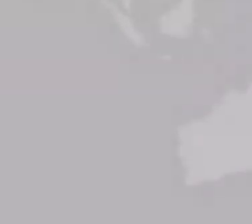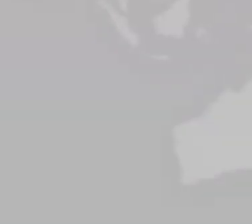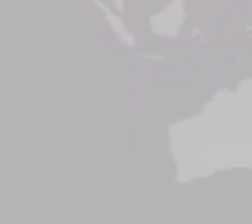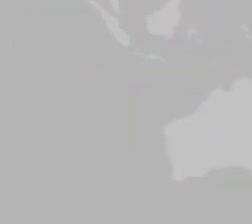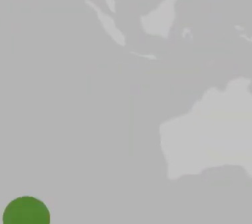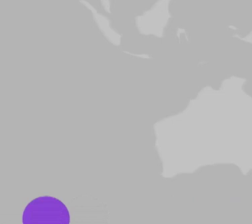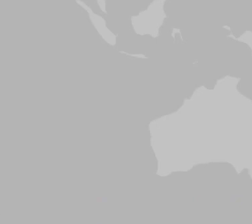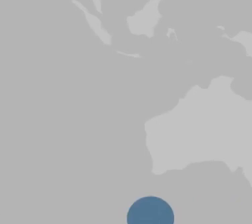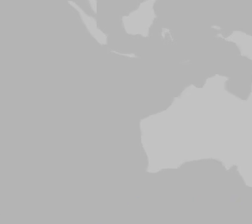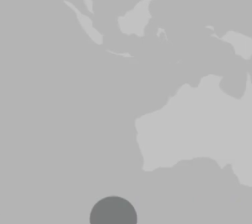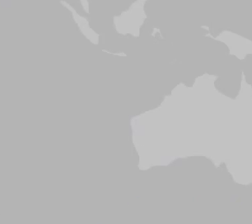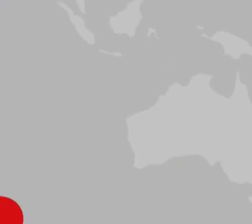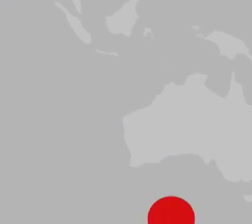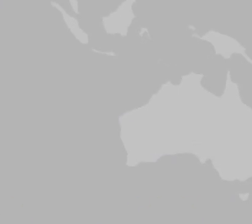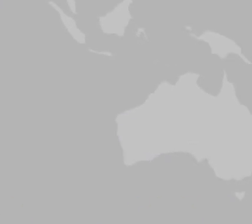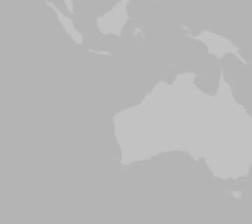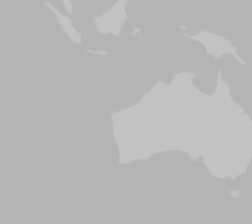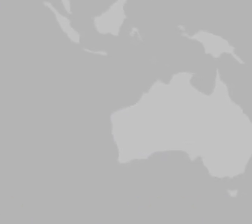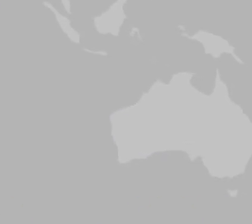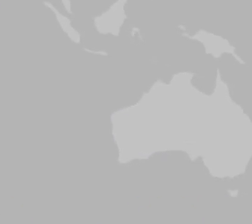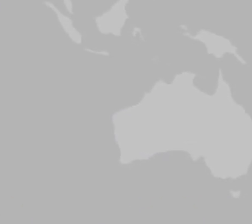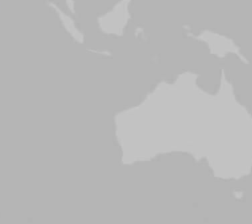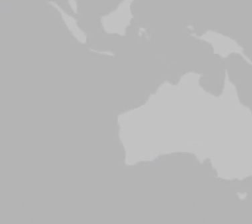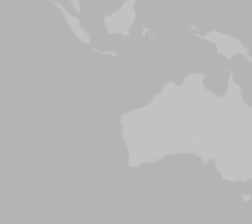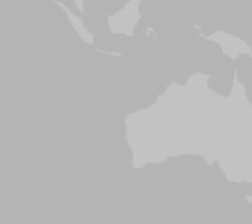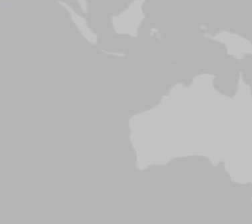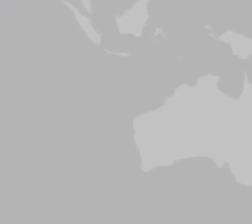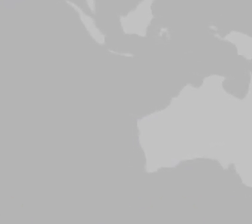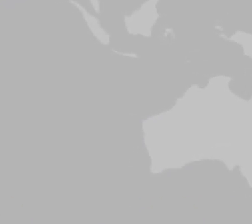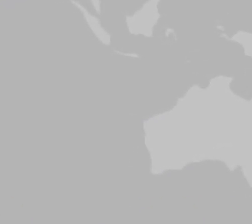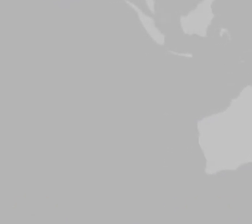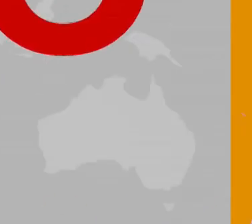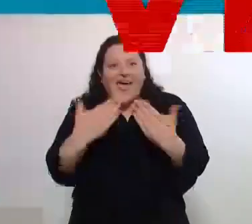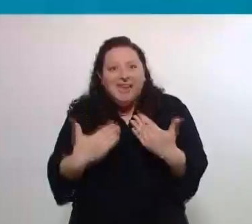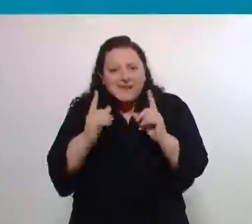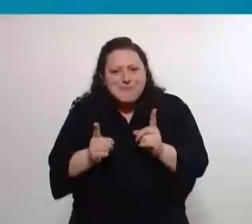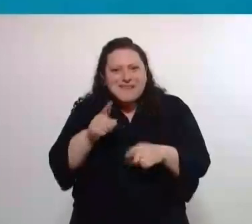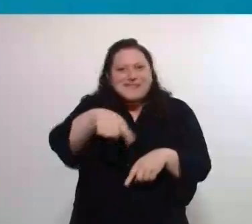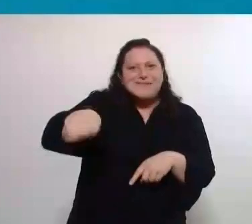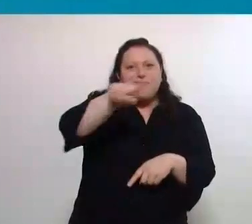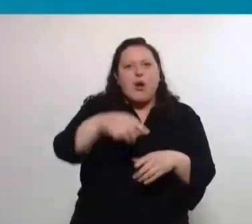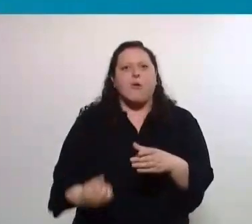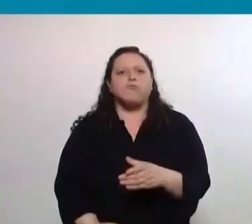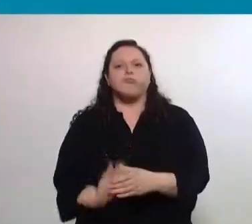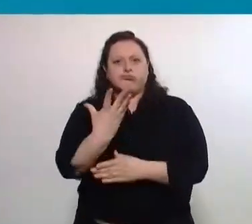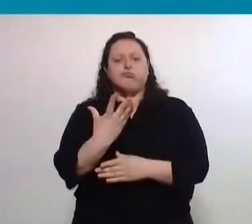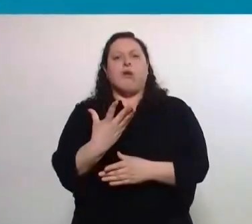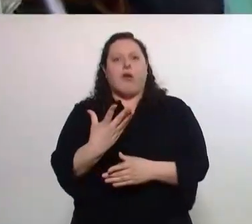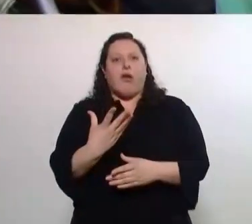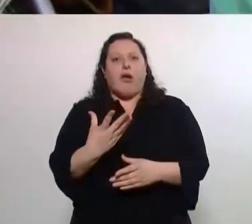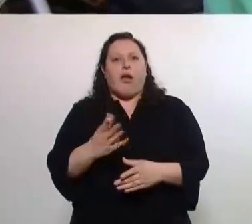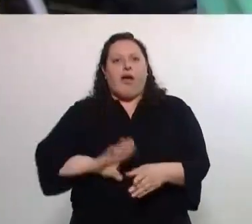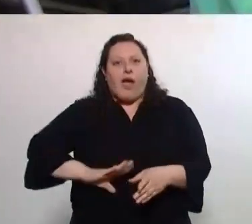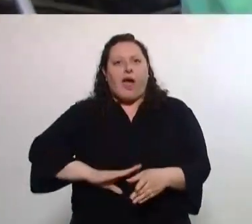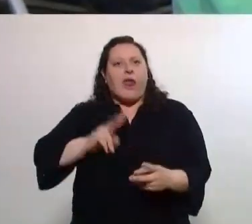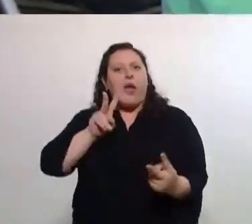...de poder encontrarnos con ustedes a partir de la iniciativa de ustedes, nos da una enorme